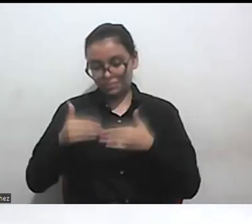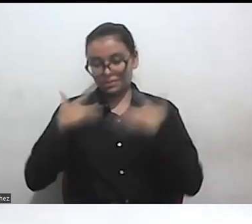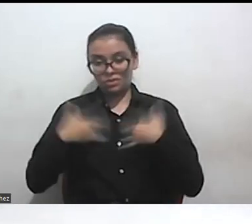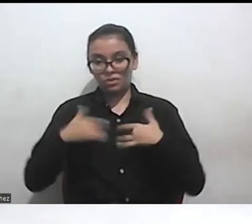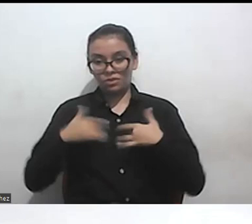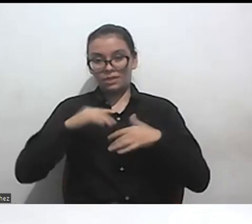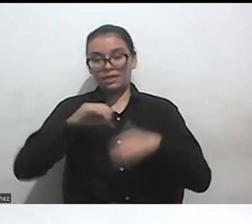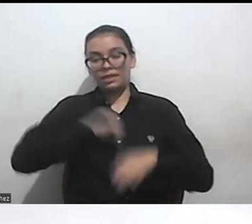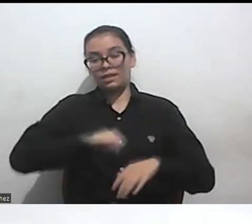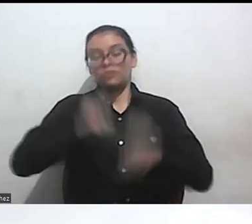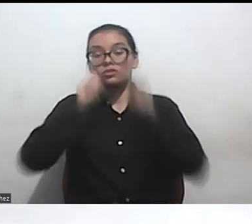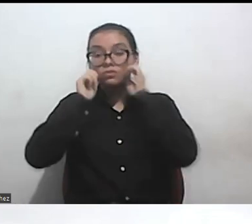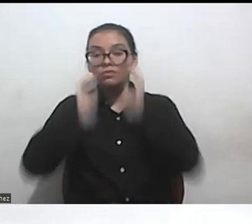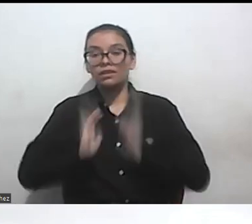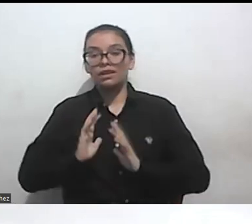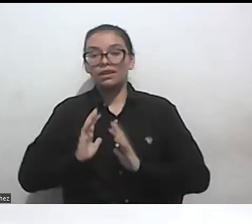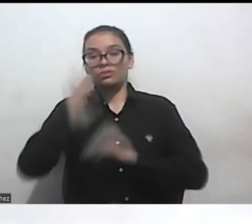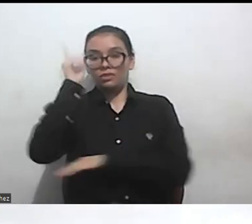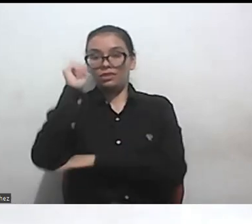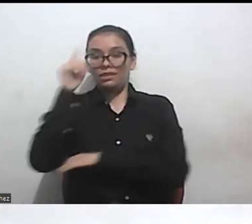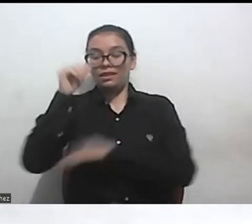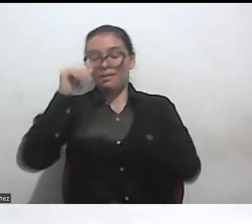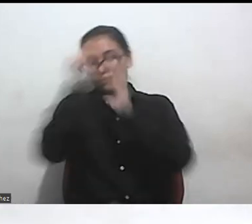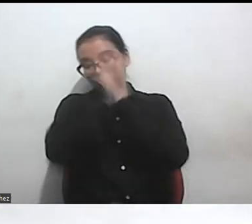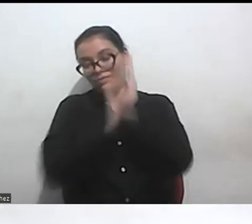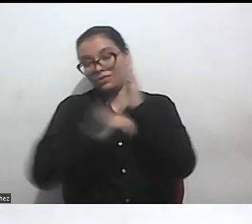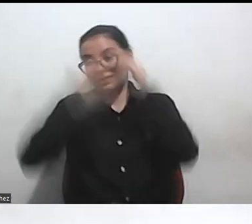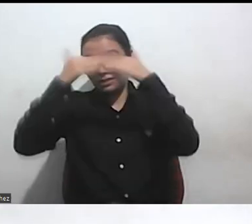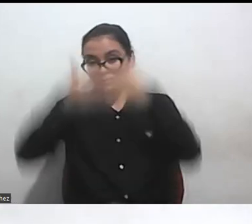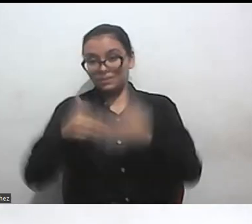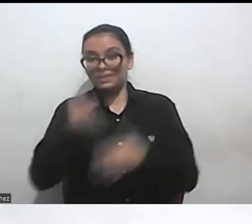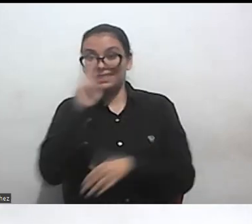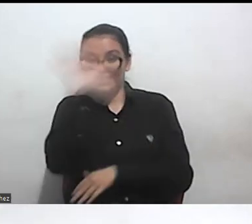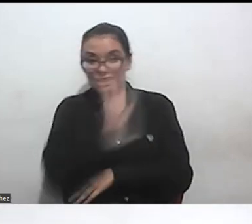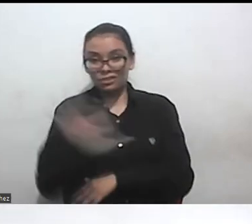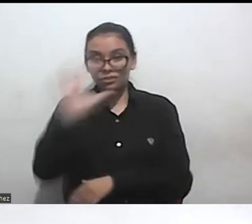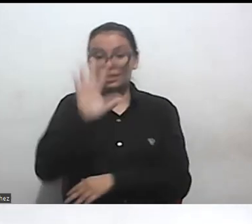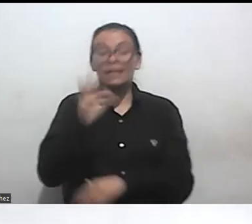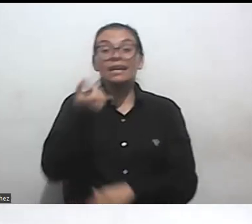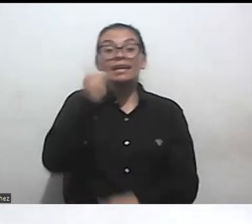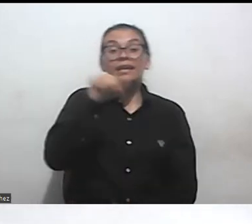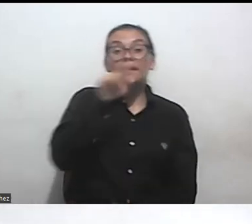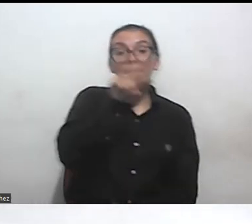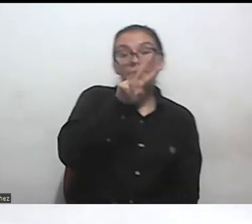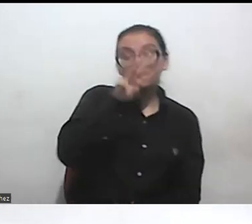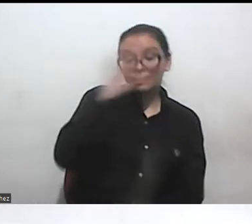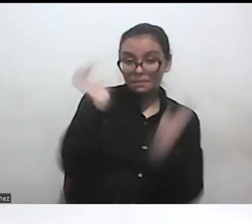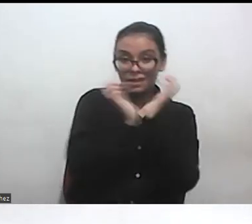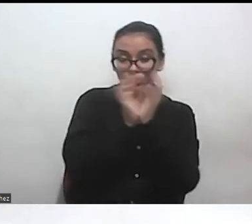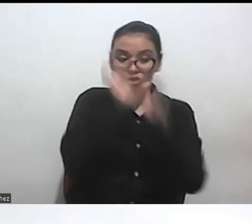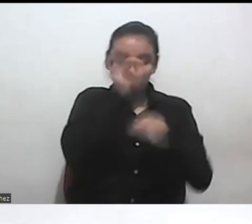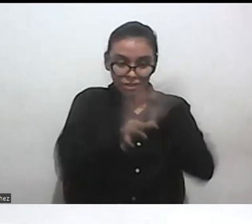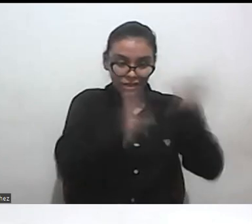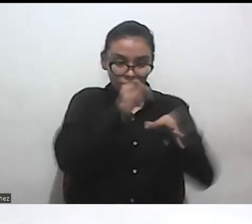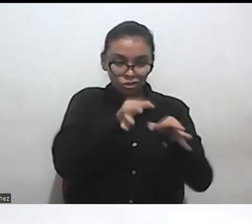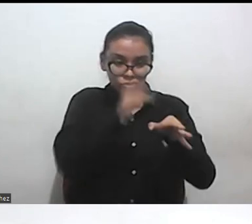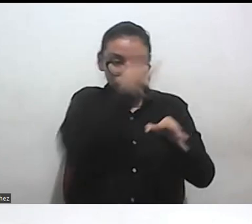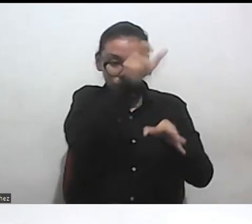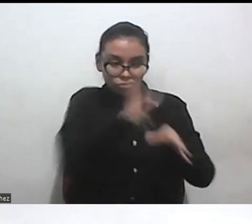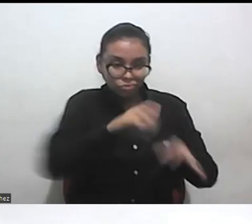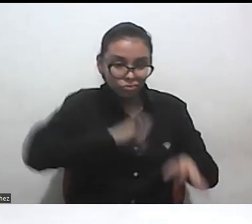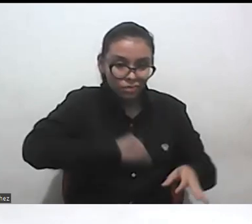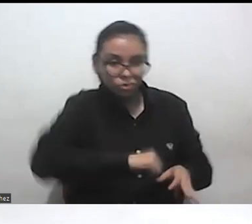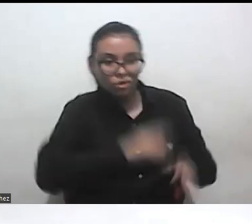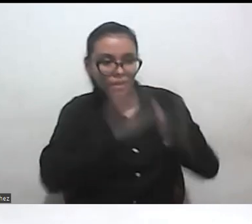política pública nacional de discapacidad y el 23 de mayo sobre el derecho al cuidado desde un enfoque de discapacidad